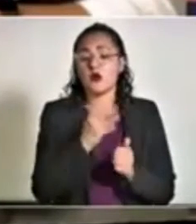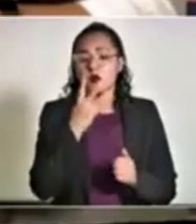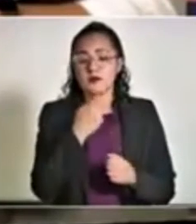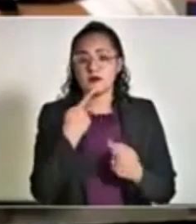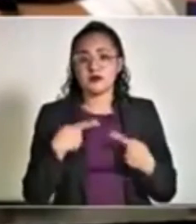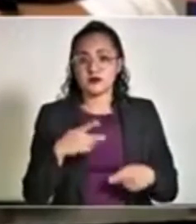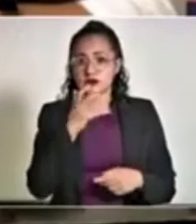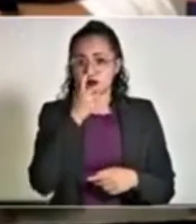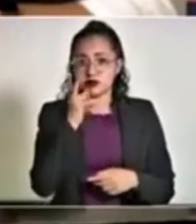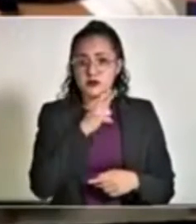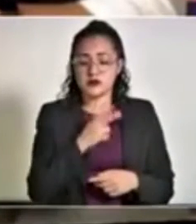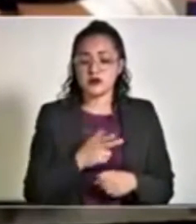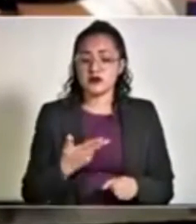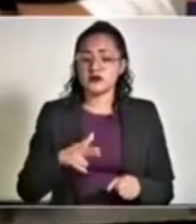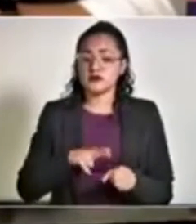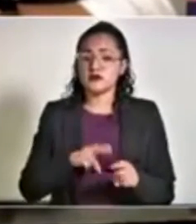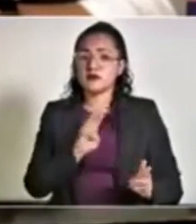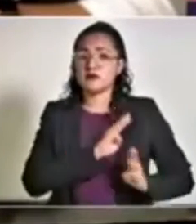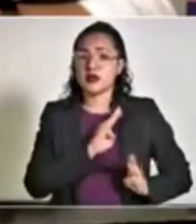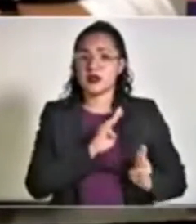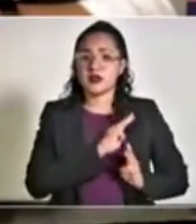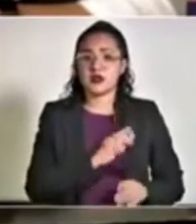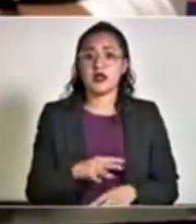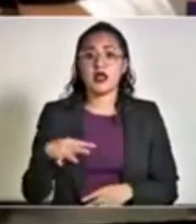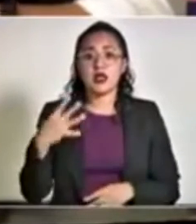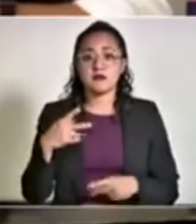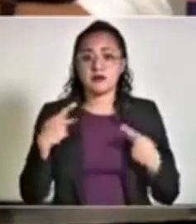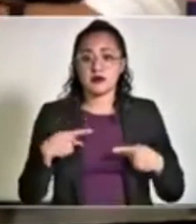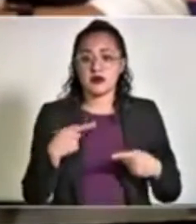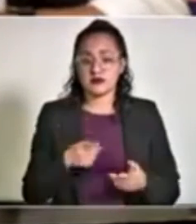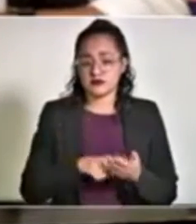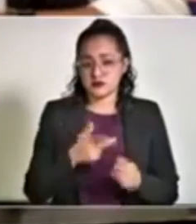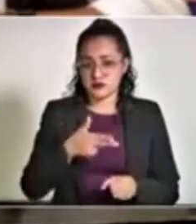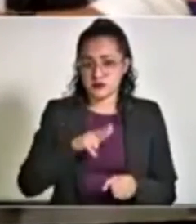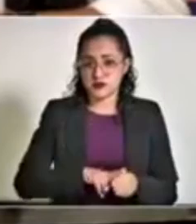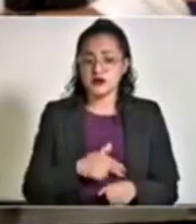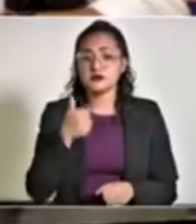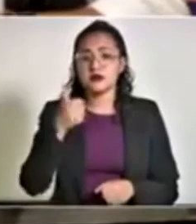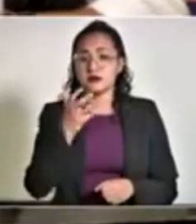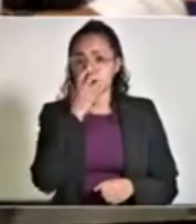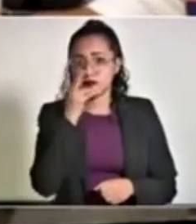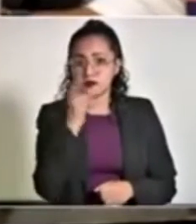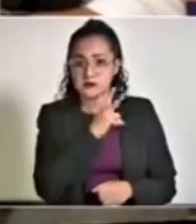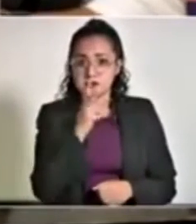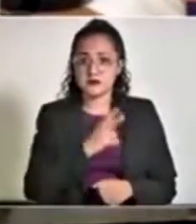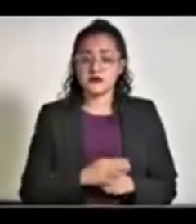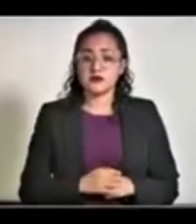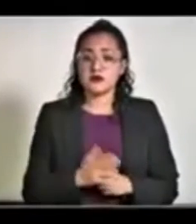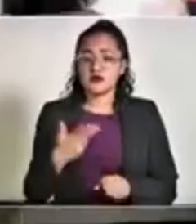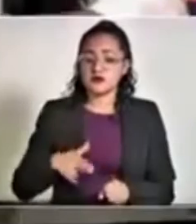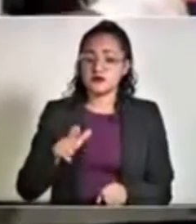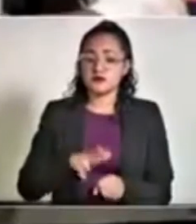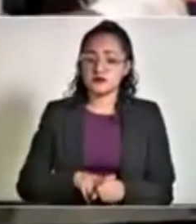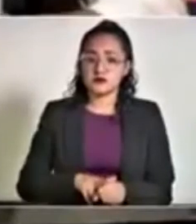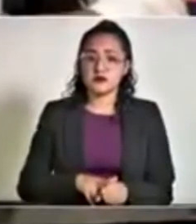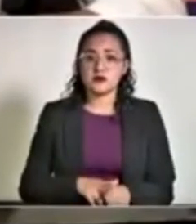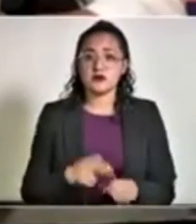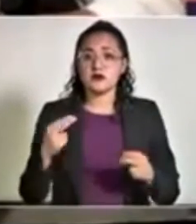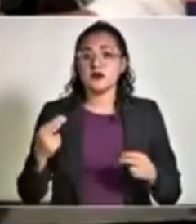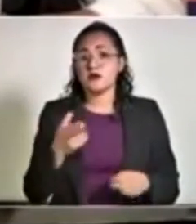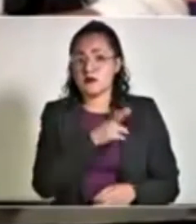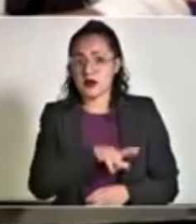ventiladores, hospital militar regional 14 pacientes con 6 ventiladores. Los hospitales